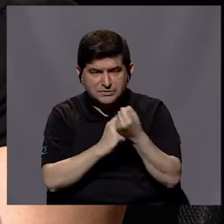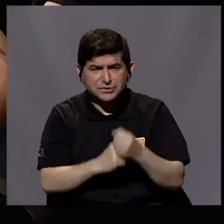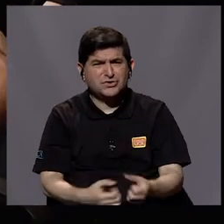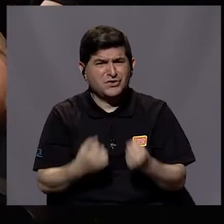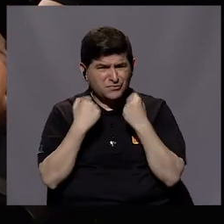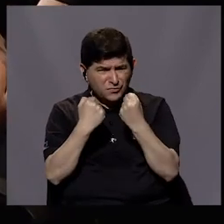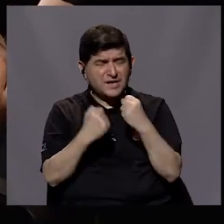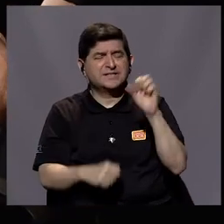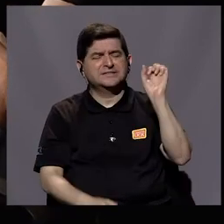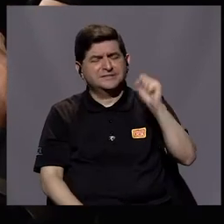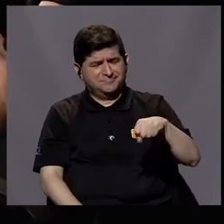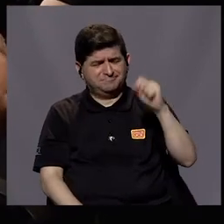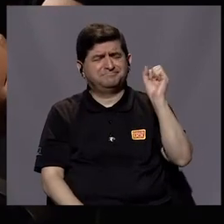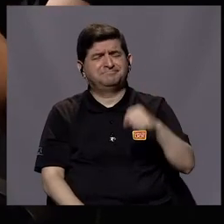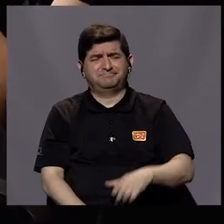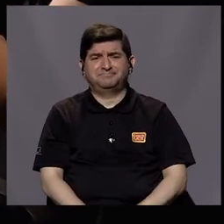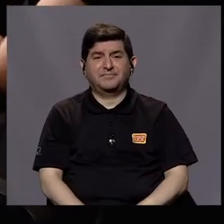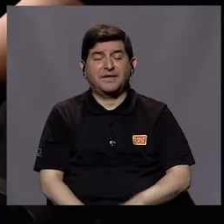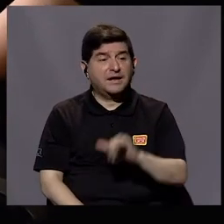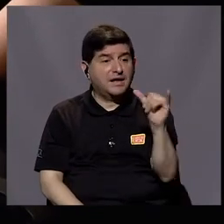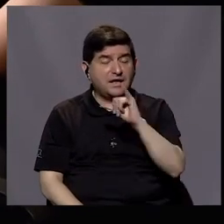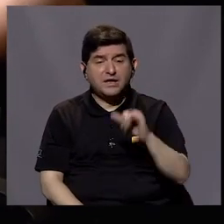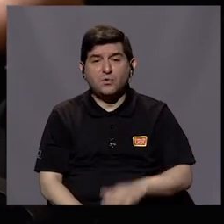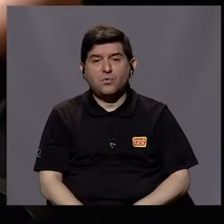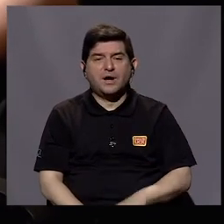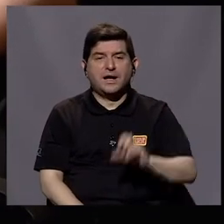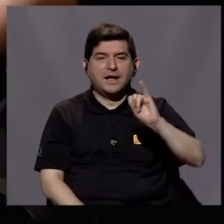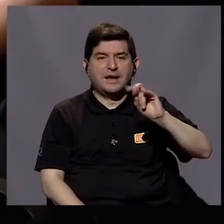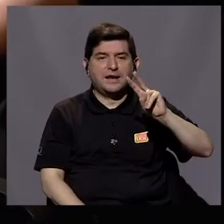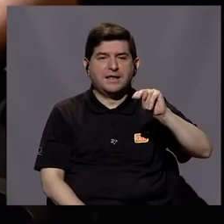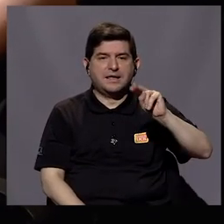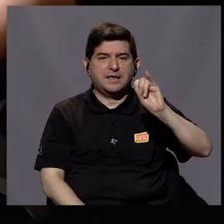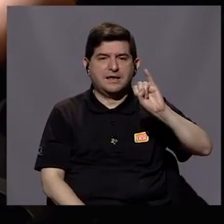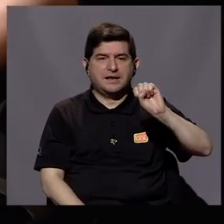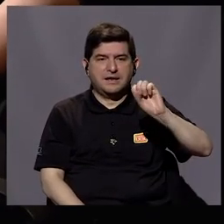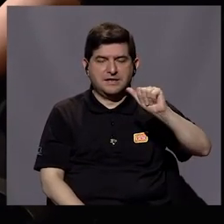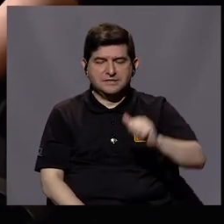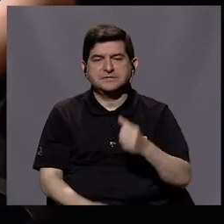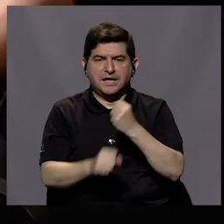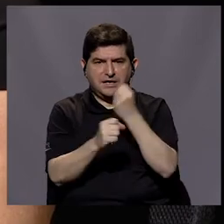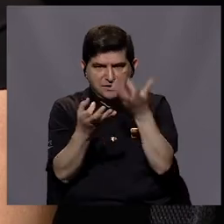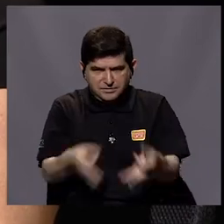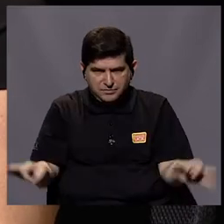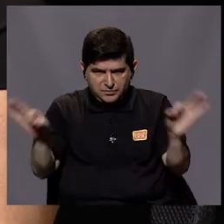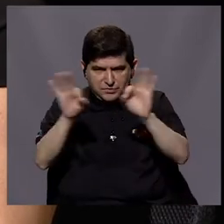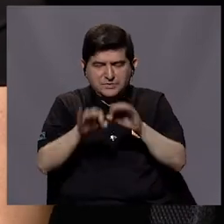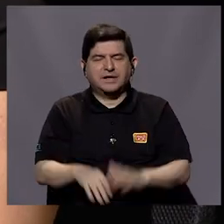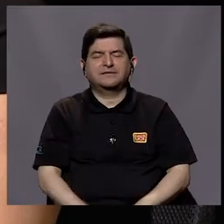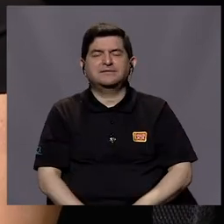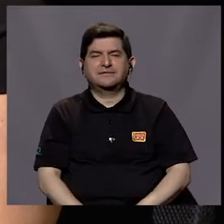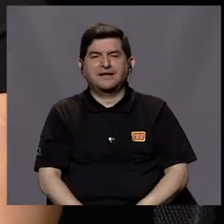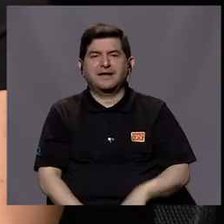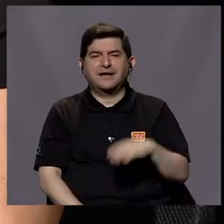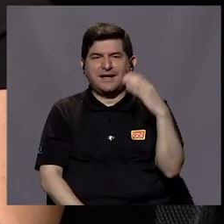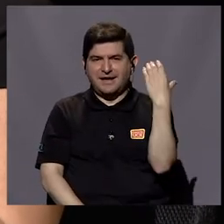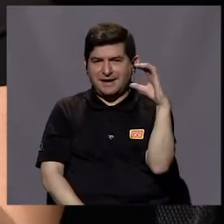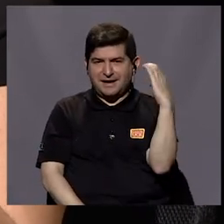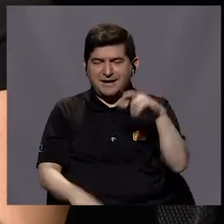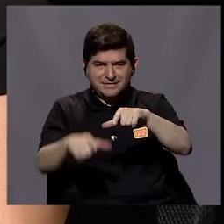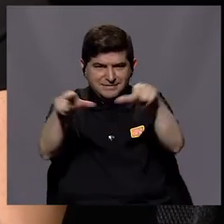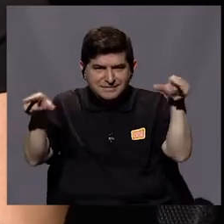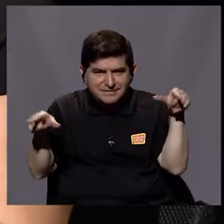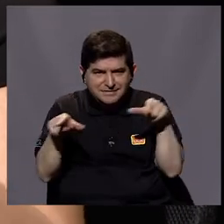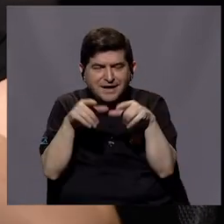condición. muy fuertes. Exacto y en eso también el INISA ha hecho aportes muy importantes Cartago es